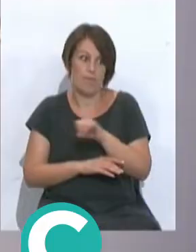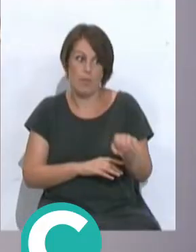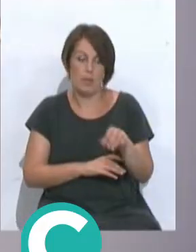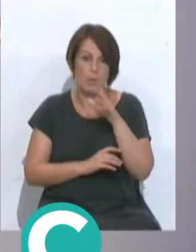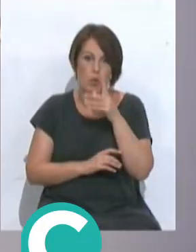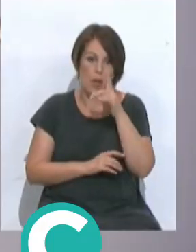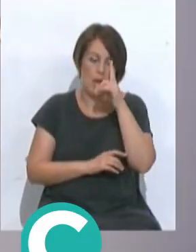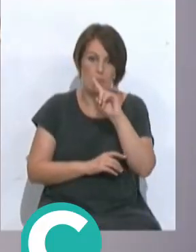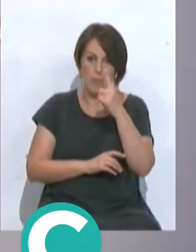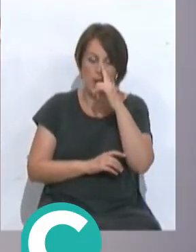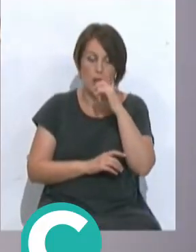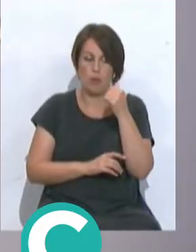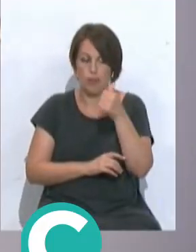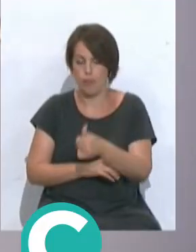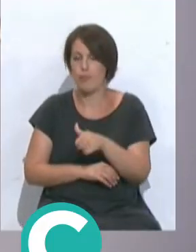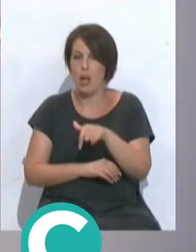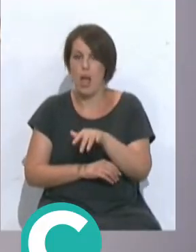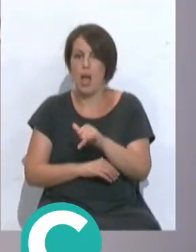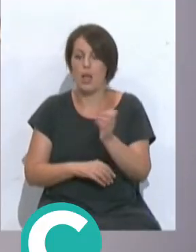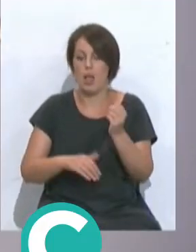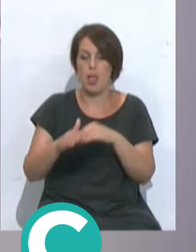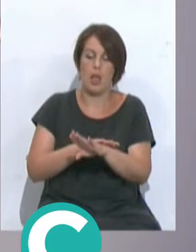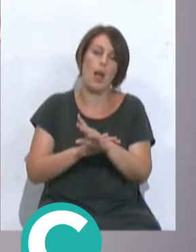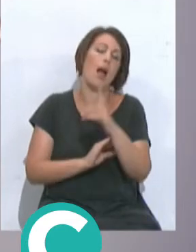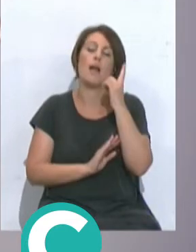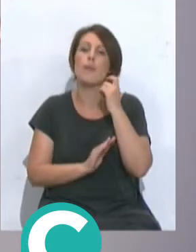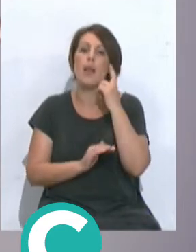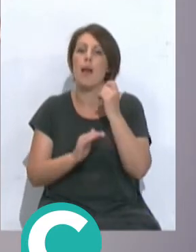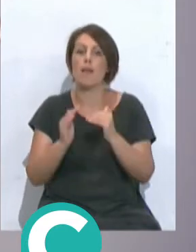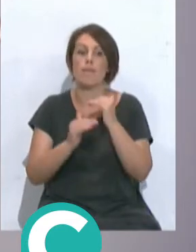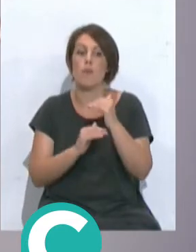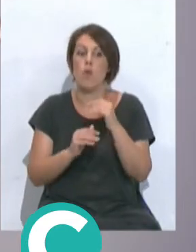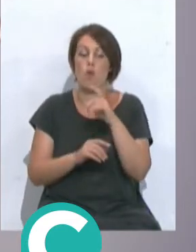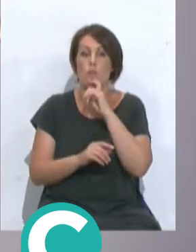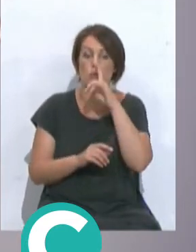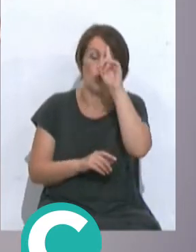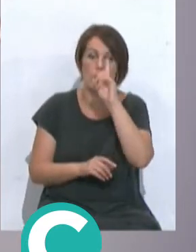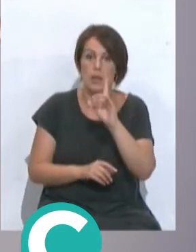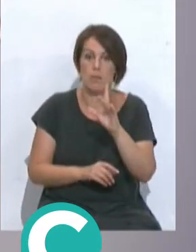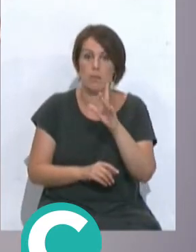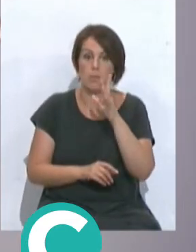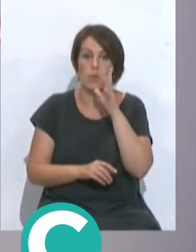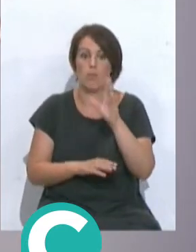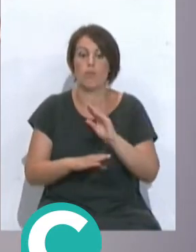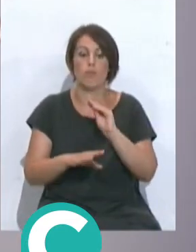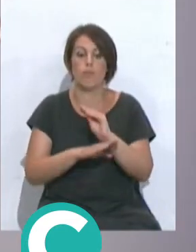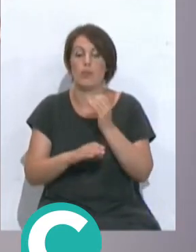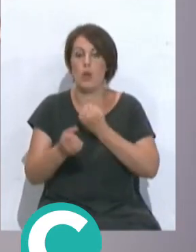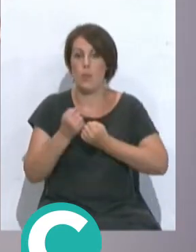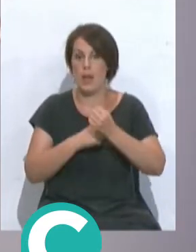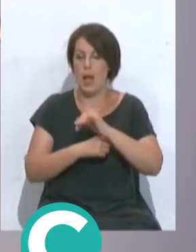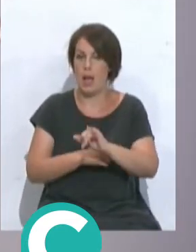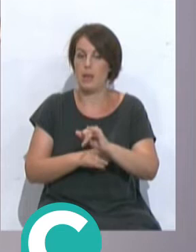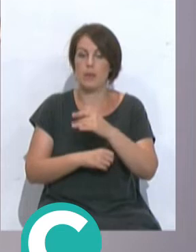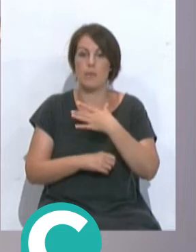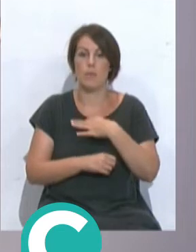años en primera, tendrá acumulado eso. Sube el Almería, que bueno, no sé de qué forma, pero bueno, con la inyección económica que tiene,